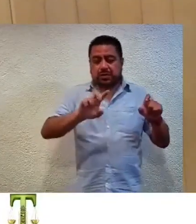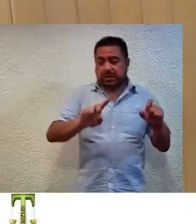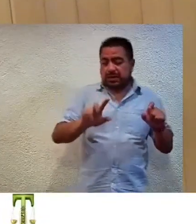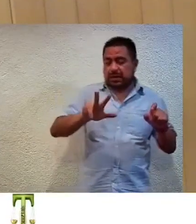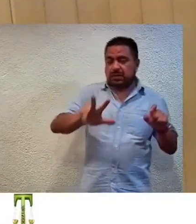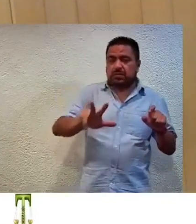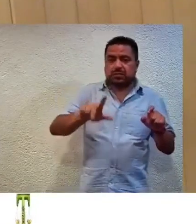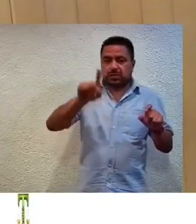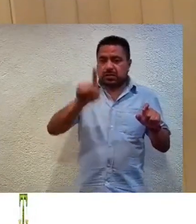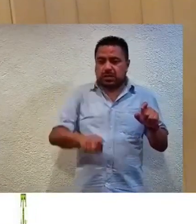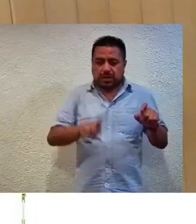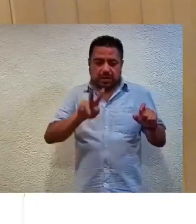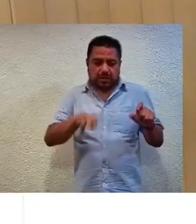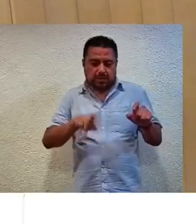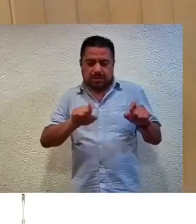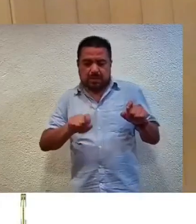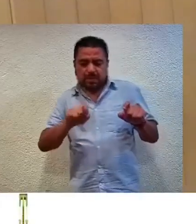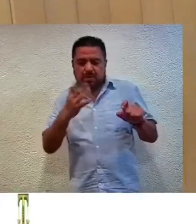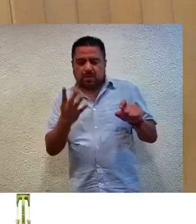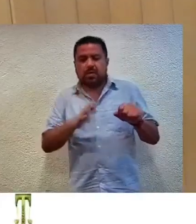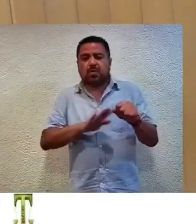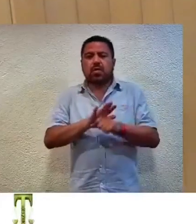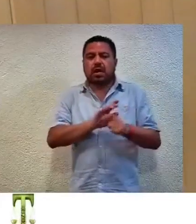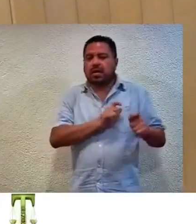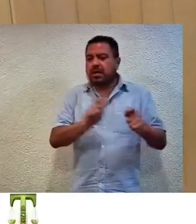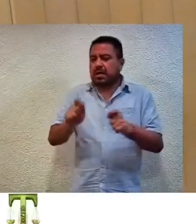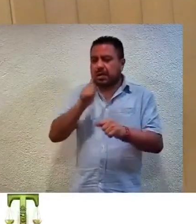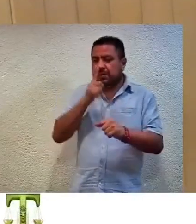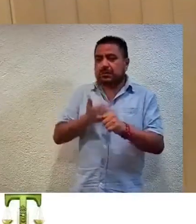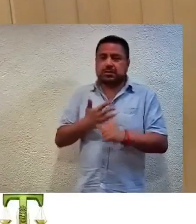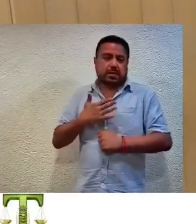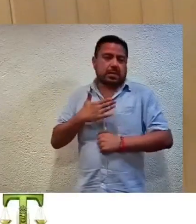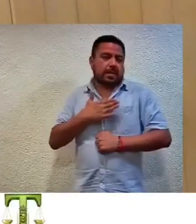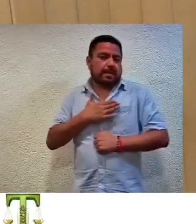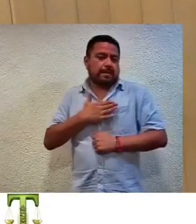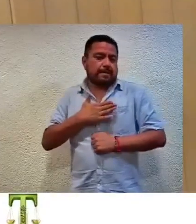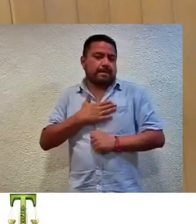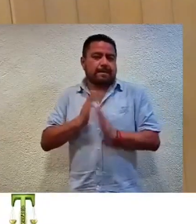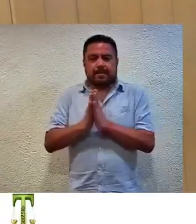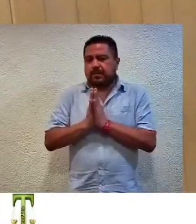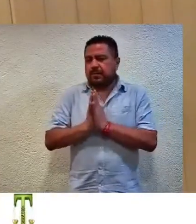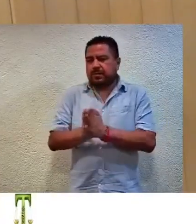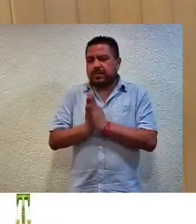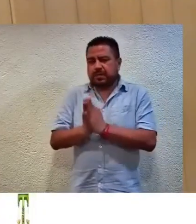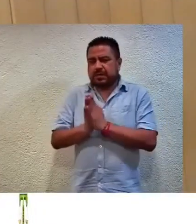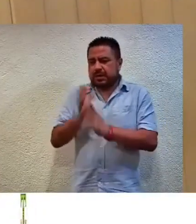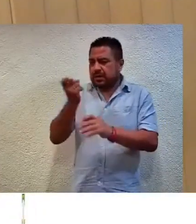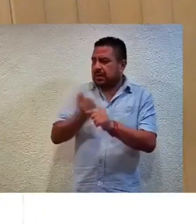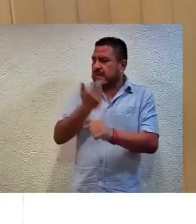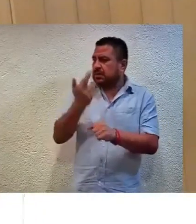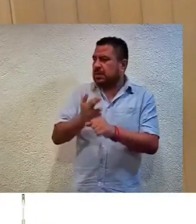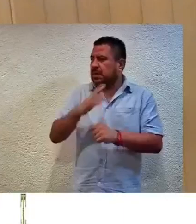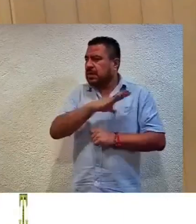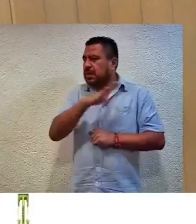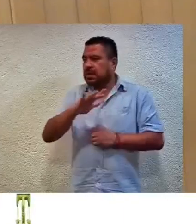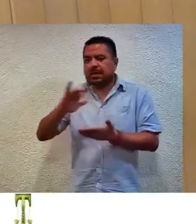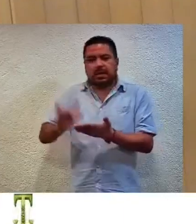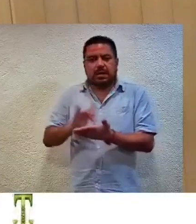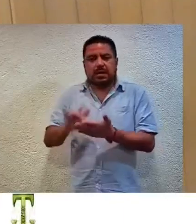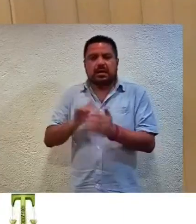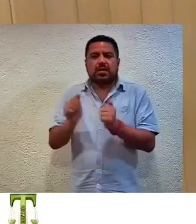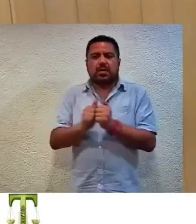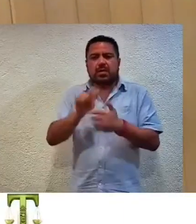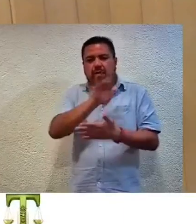diagonal 2024, el cual fue turnado a mi ponencia. Le solicito, secretaria general, nos apoye con la